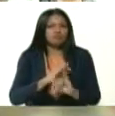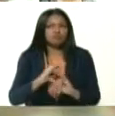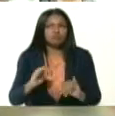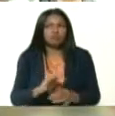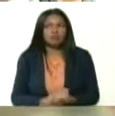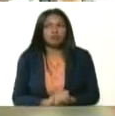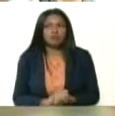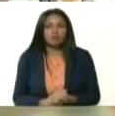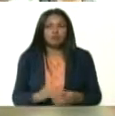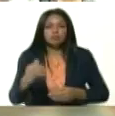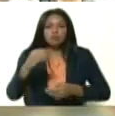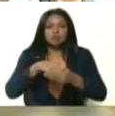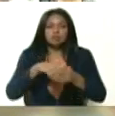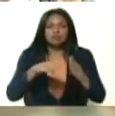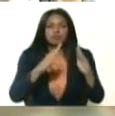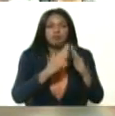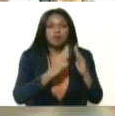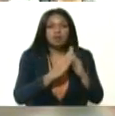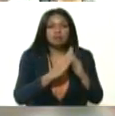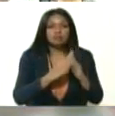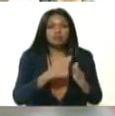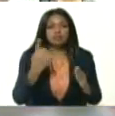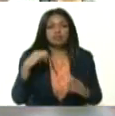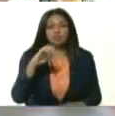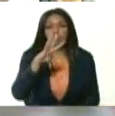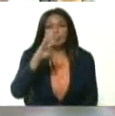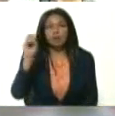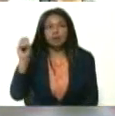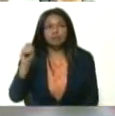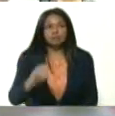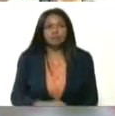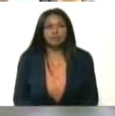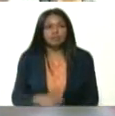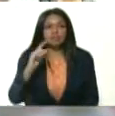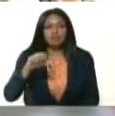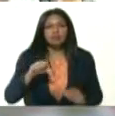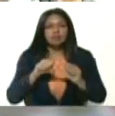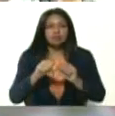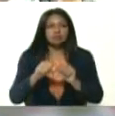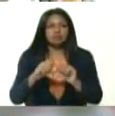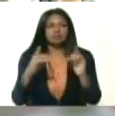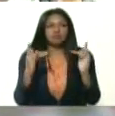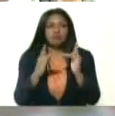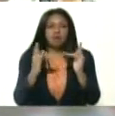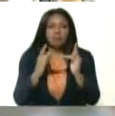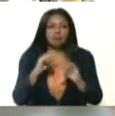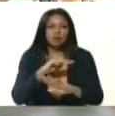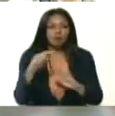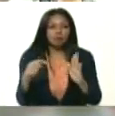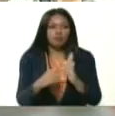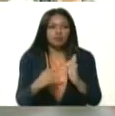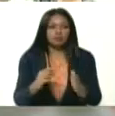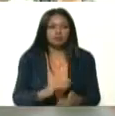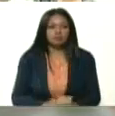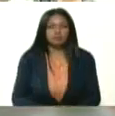Aislamiento domiciliario, tenemos 40. Esos 40 tienen sus camas completitas, limpiecitas,